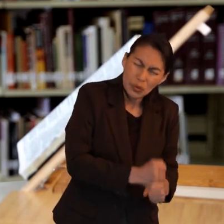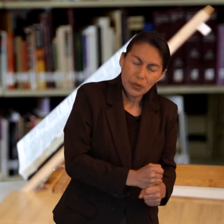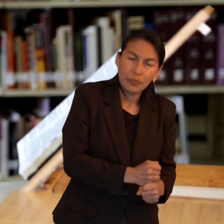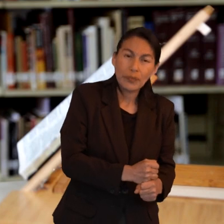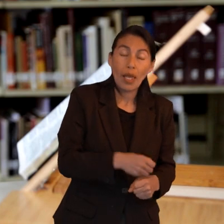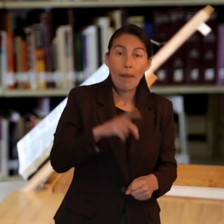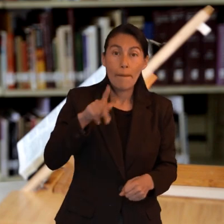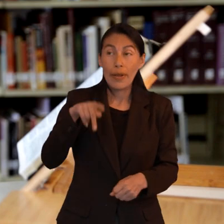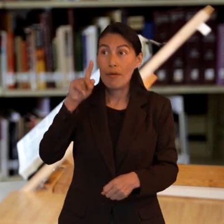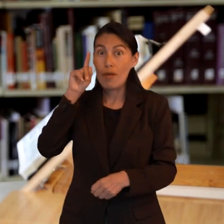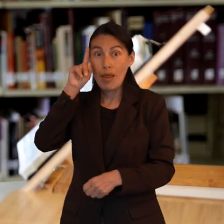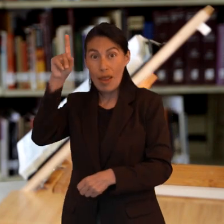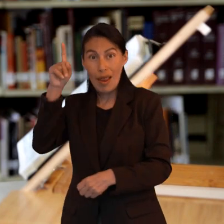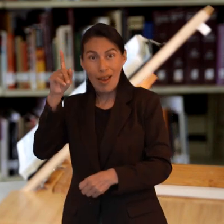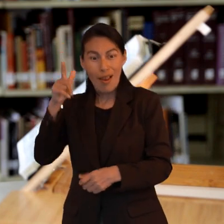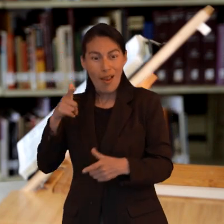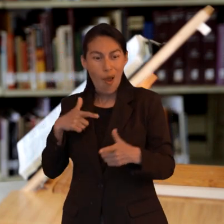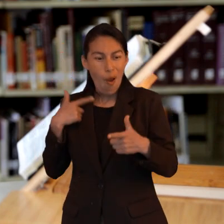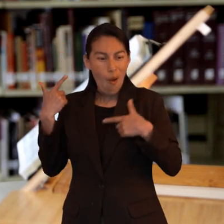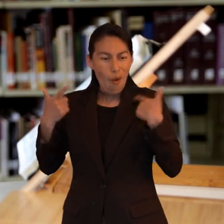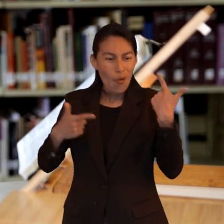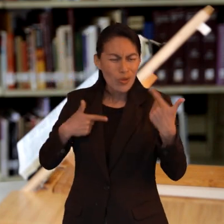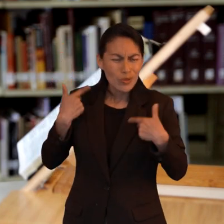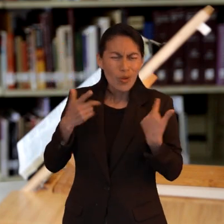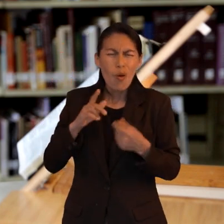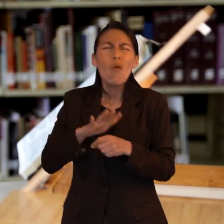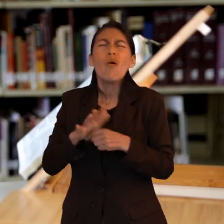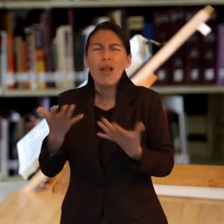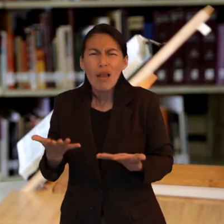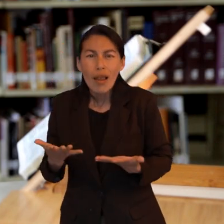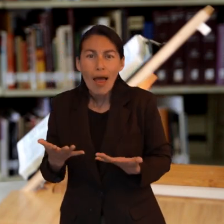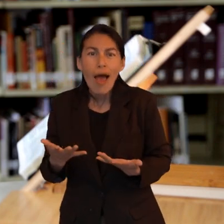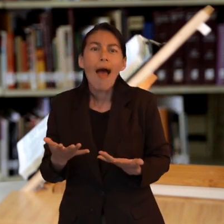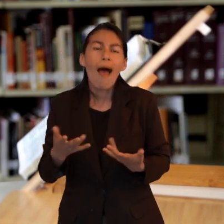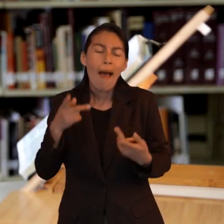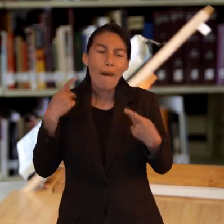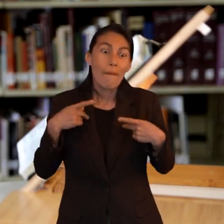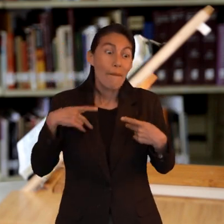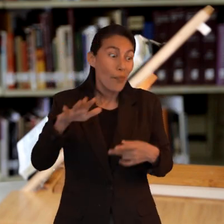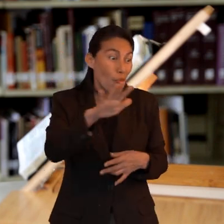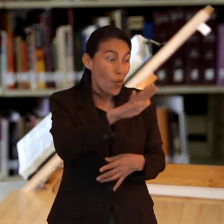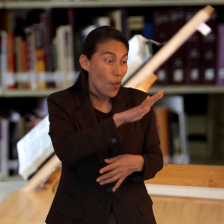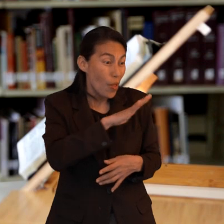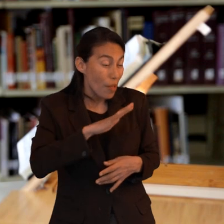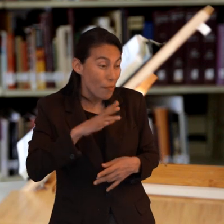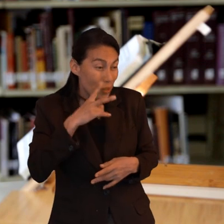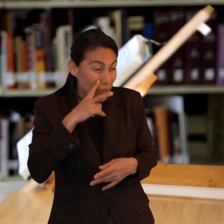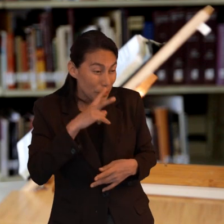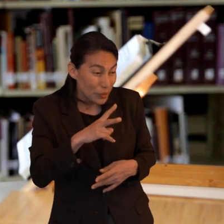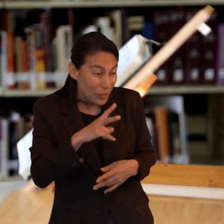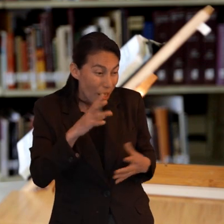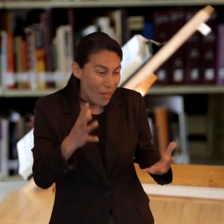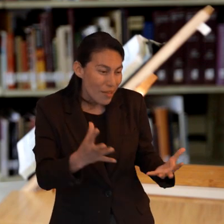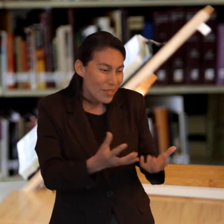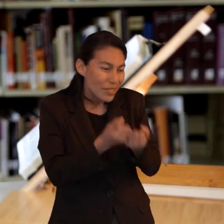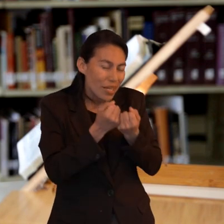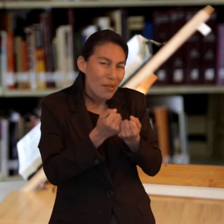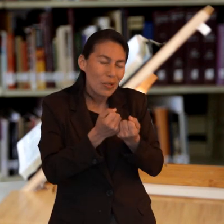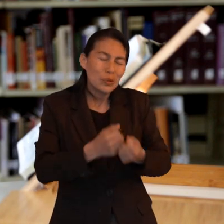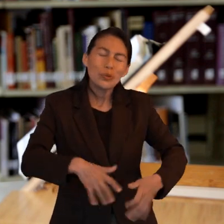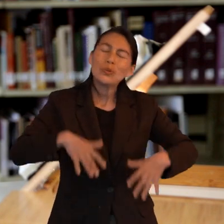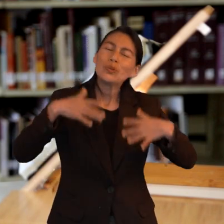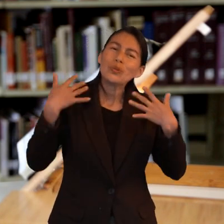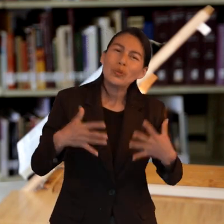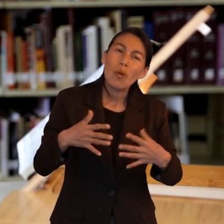era el gozo puesto ante él cuál era ese gozo ver a la raza humana redimida por su gracia soportó entonces